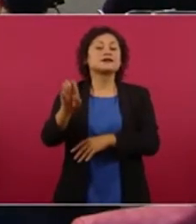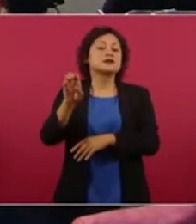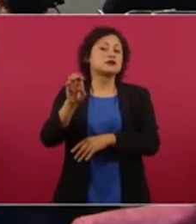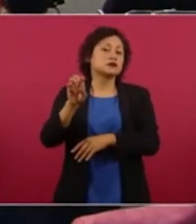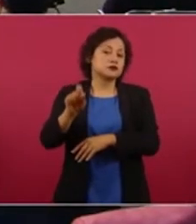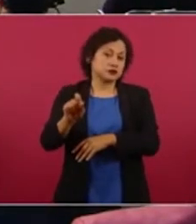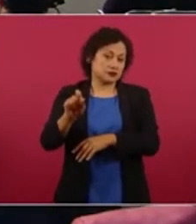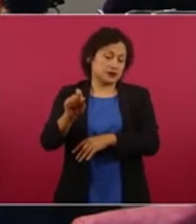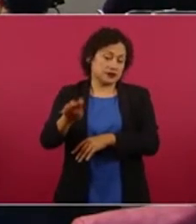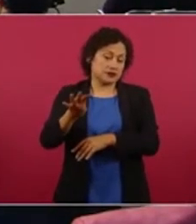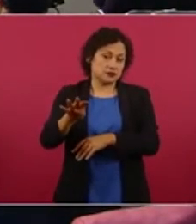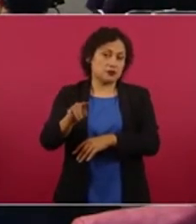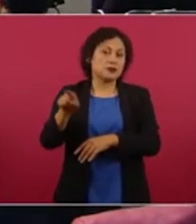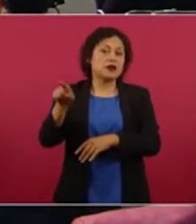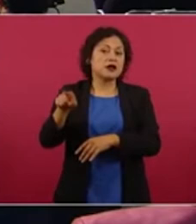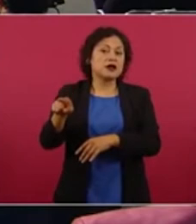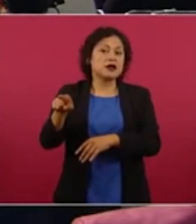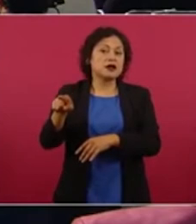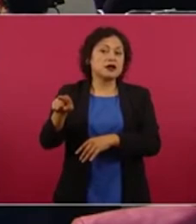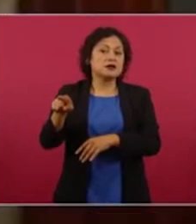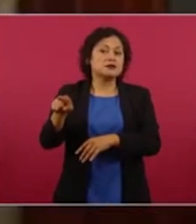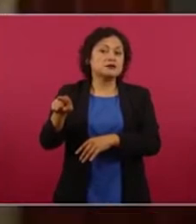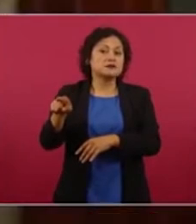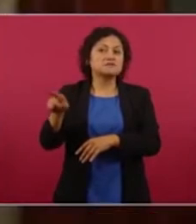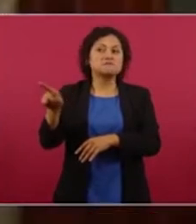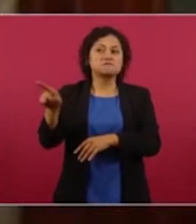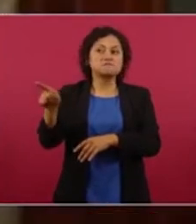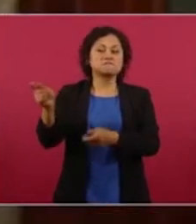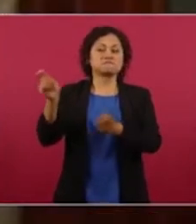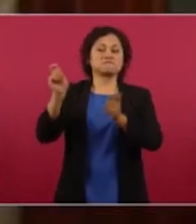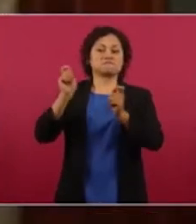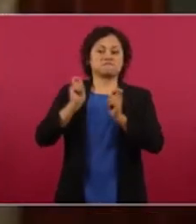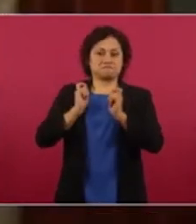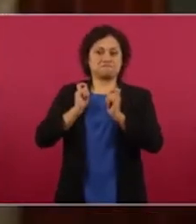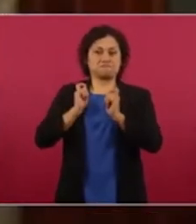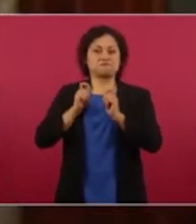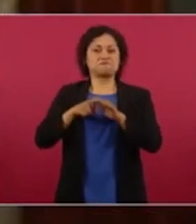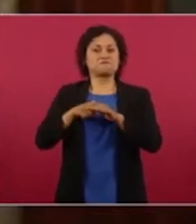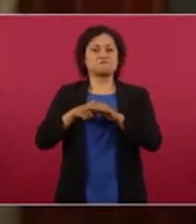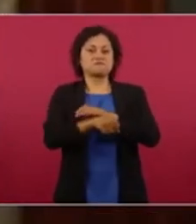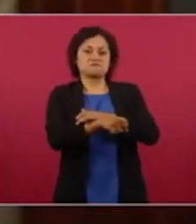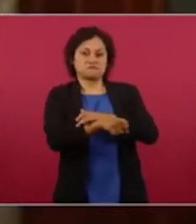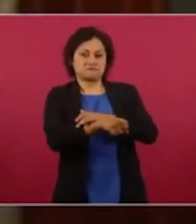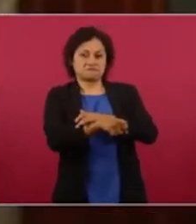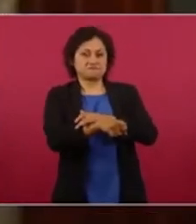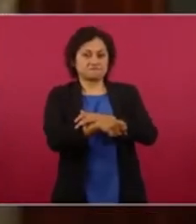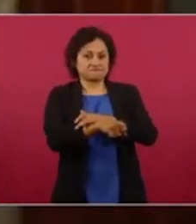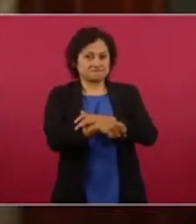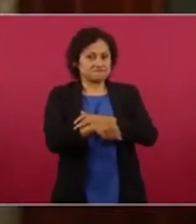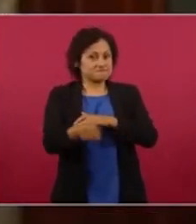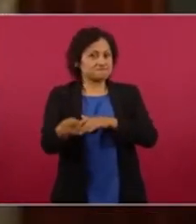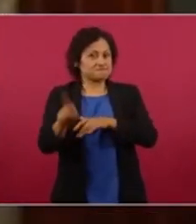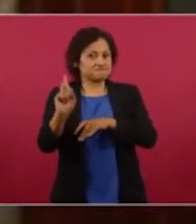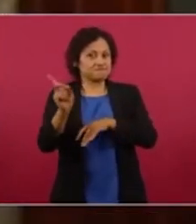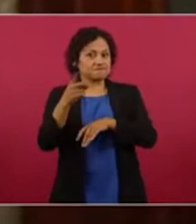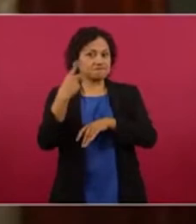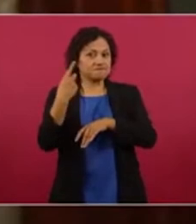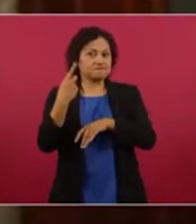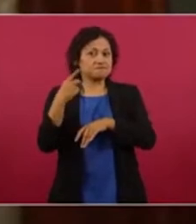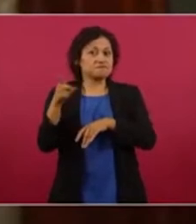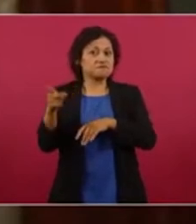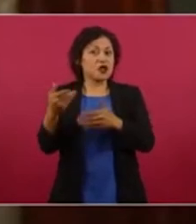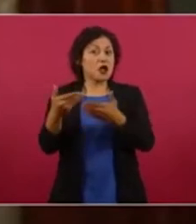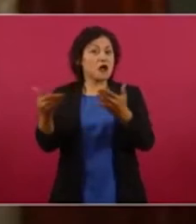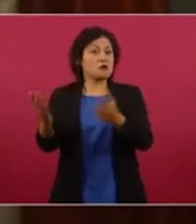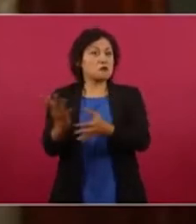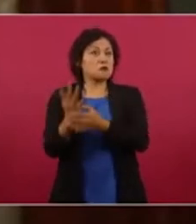encargaron llevarle su chayo en dólares a este periodista que se dice tan pulcro y tan limpio